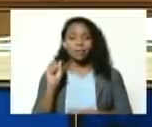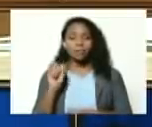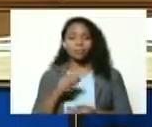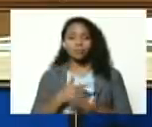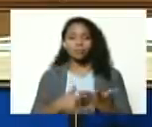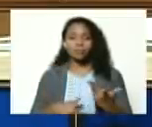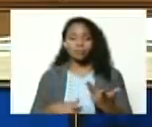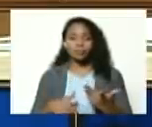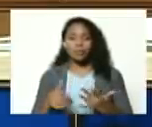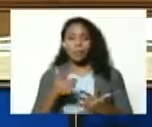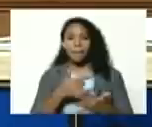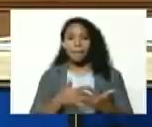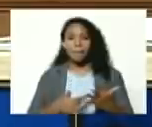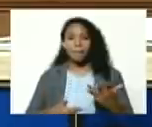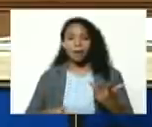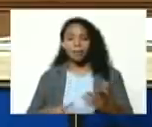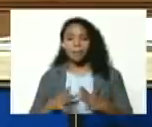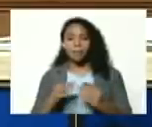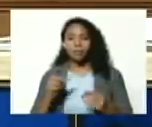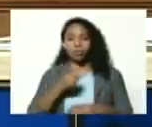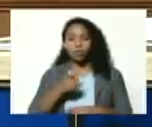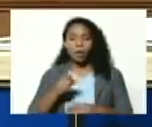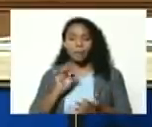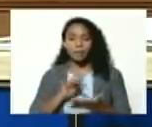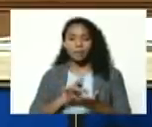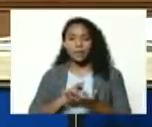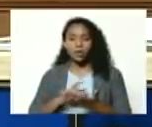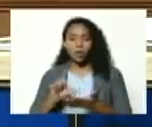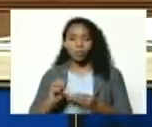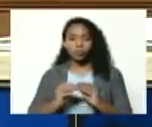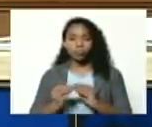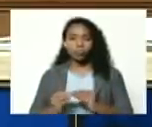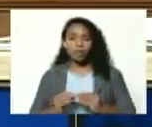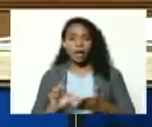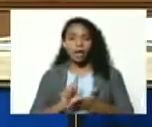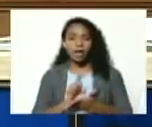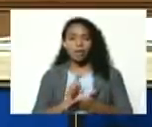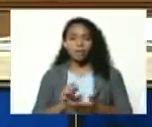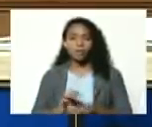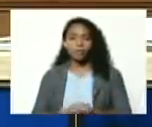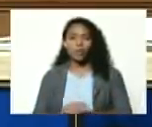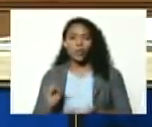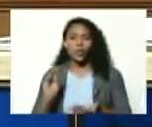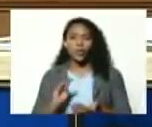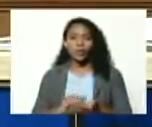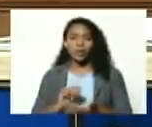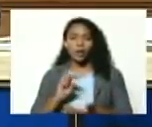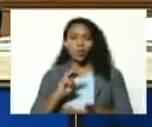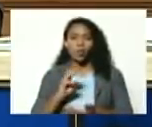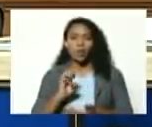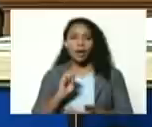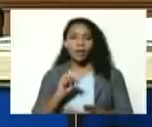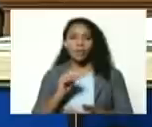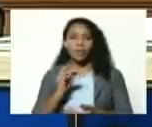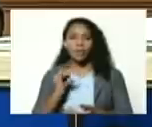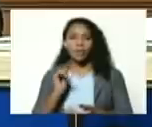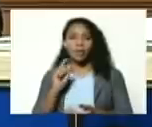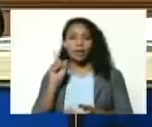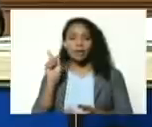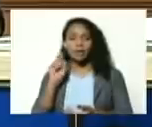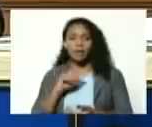Efraín González y Wendy Olivo Wendy volvió Wendy bueno aquí está